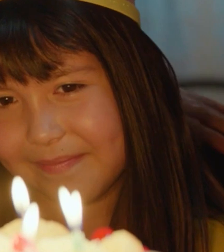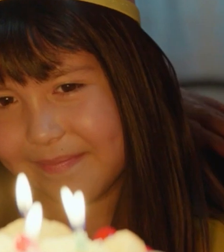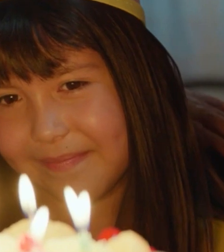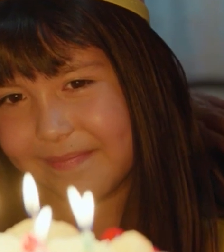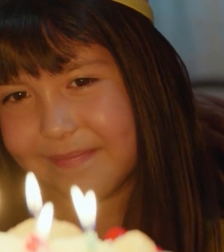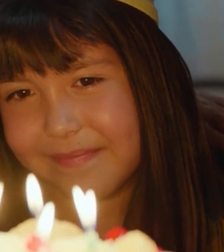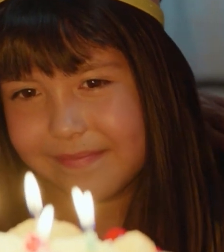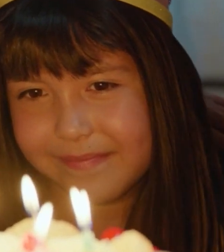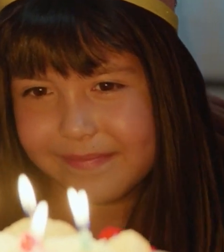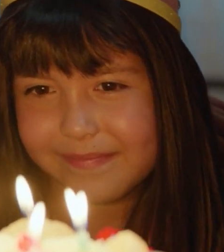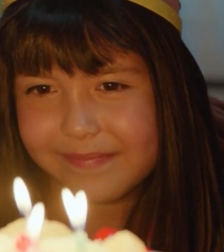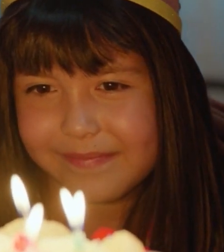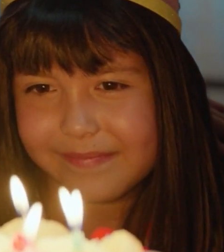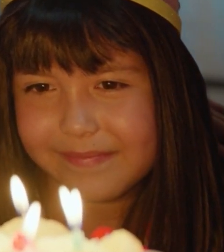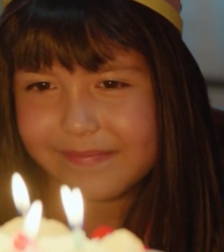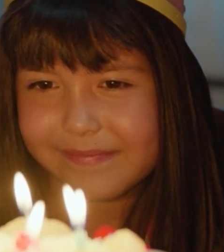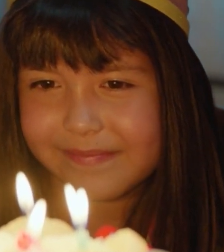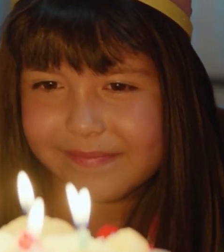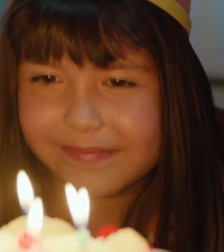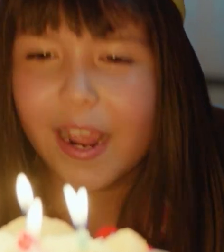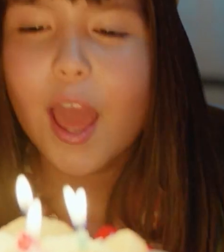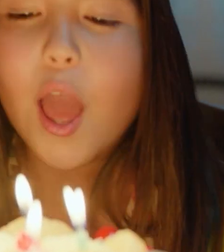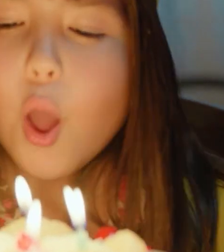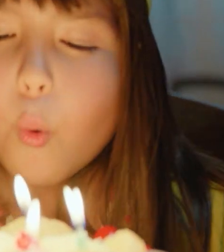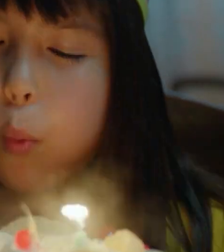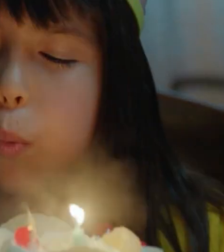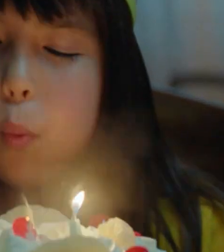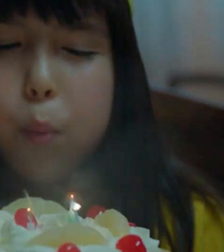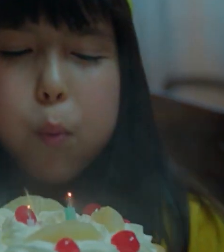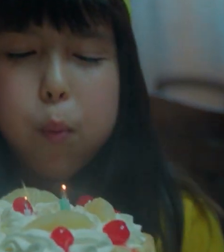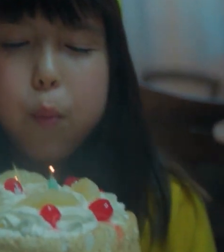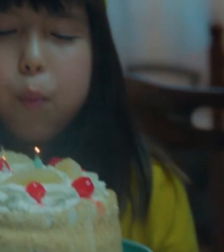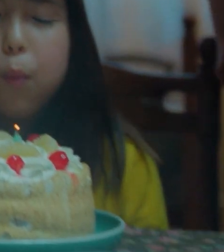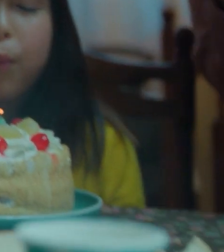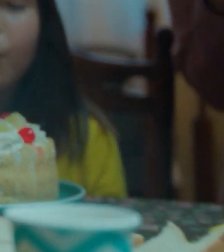¡Cumplas feliz! ¡Cumplas, cumplas, cumplas amigos!